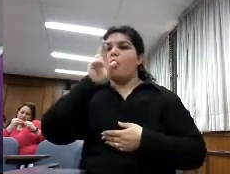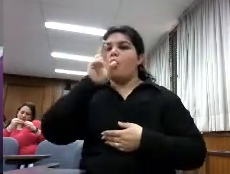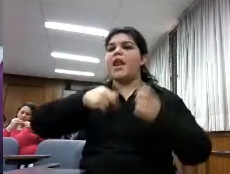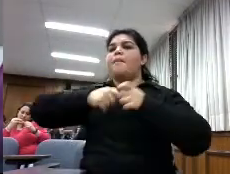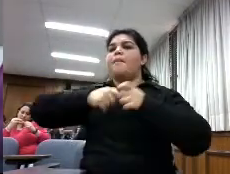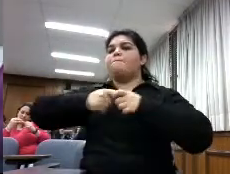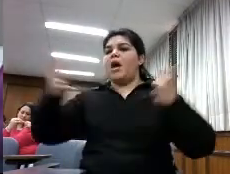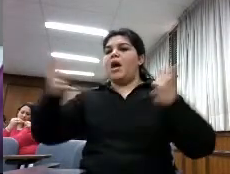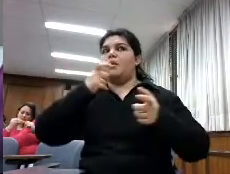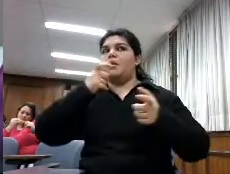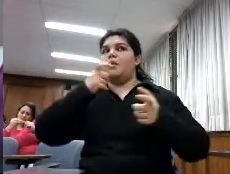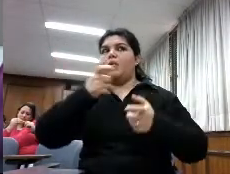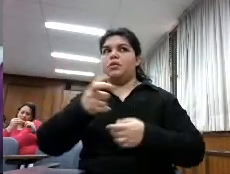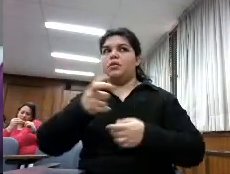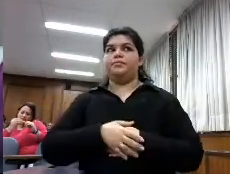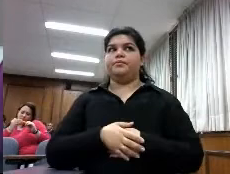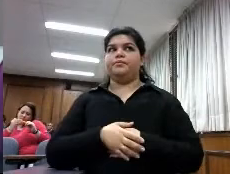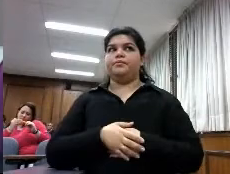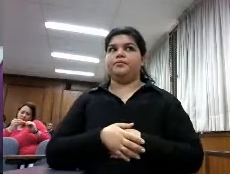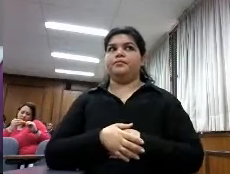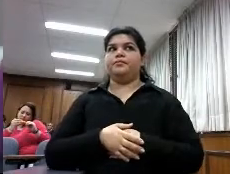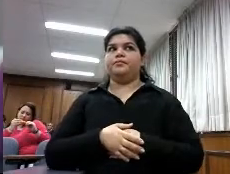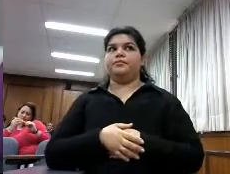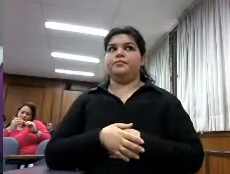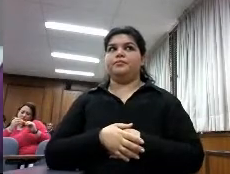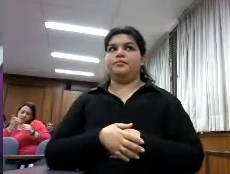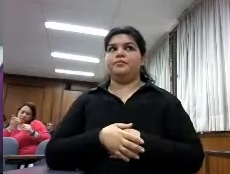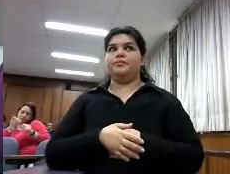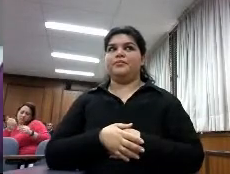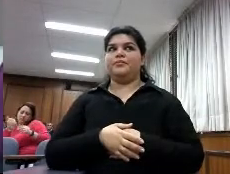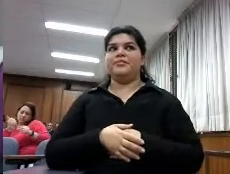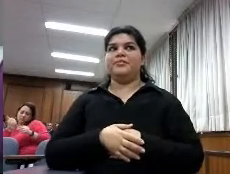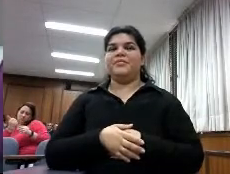a ver que me van a cambiar ¿vale?